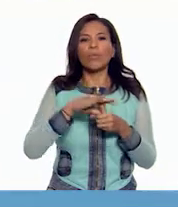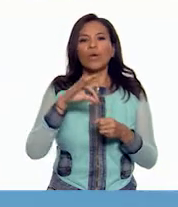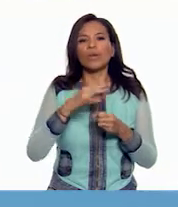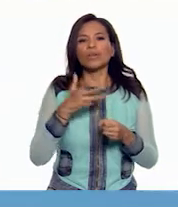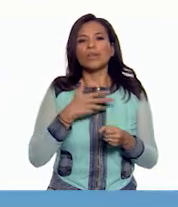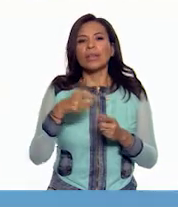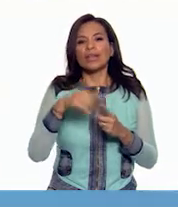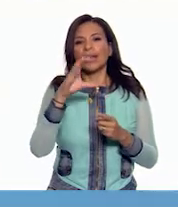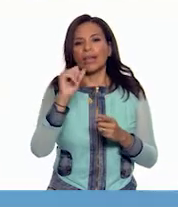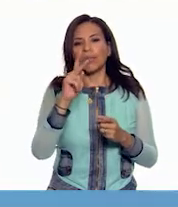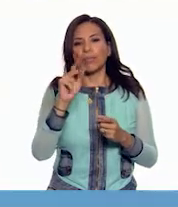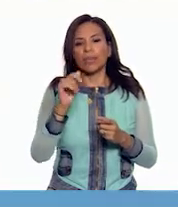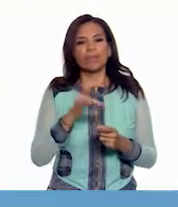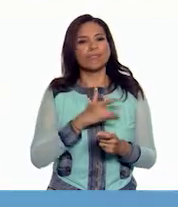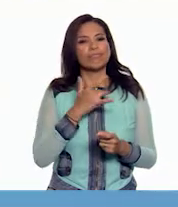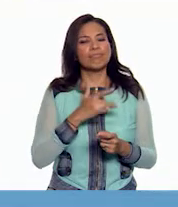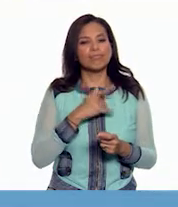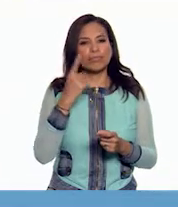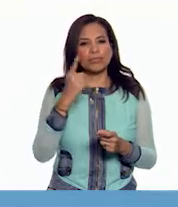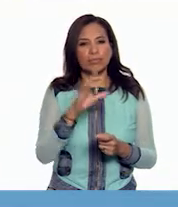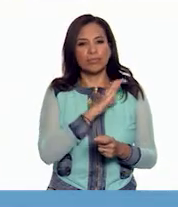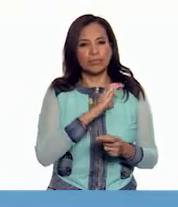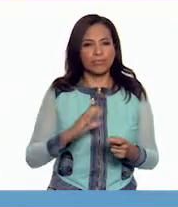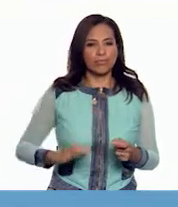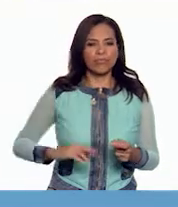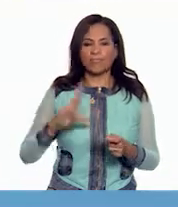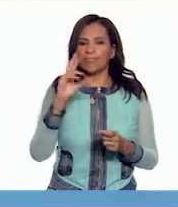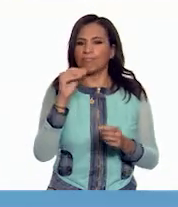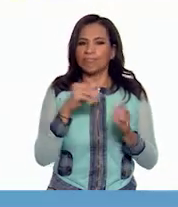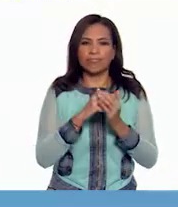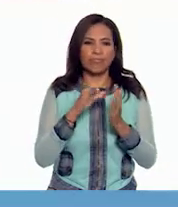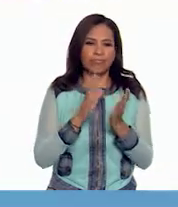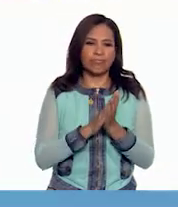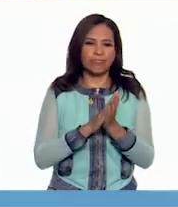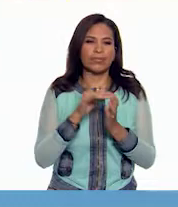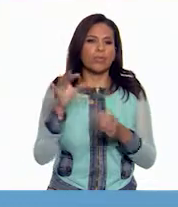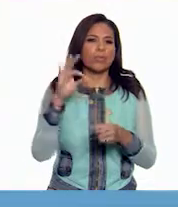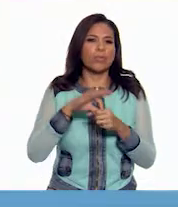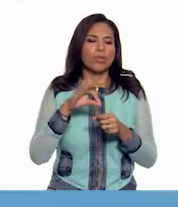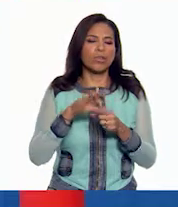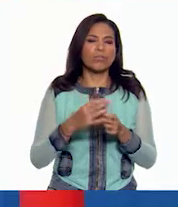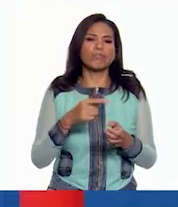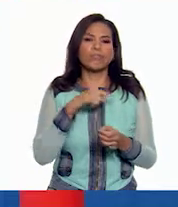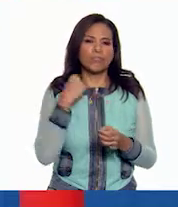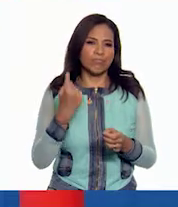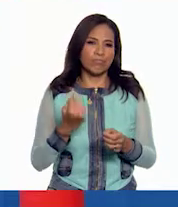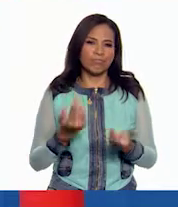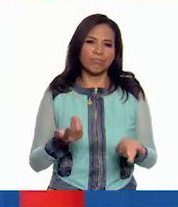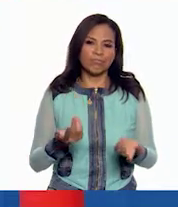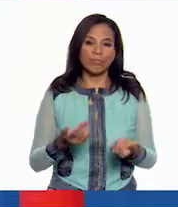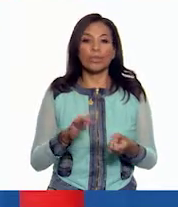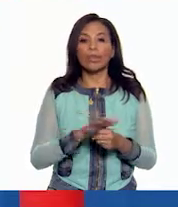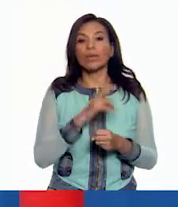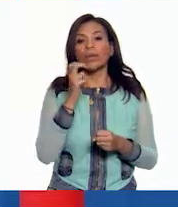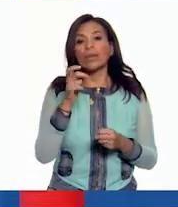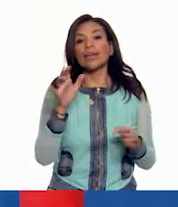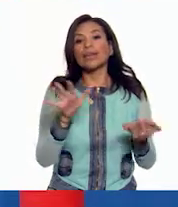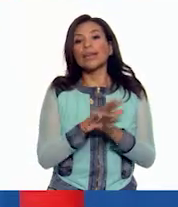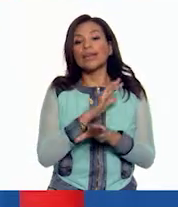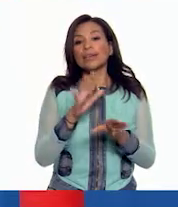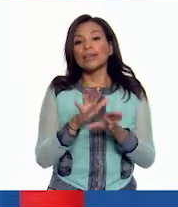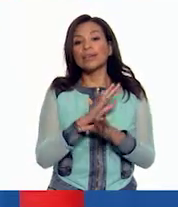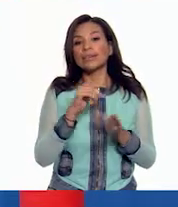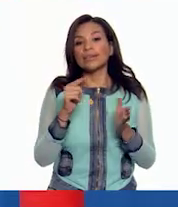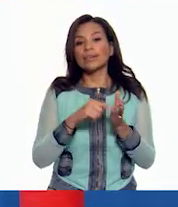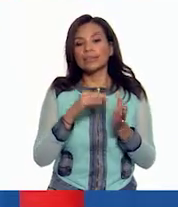que obtuvo Campa fueron considerados para un candidato no registrado y fueron votos nulos. ¡Ah! Entonces la reforma